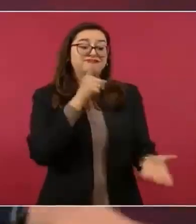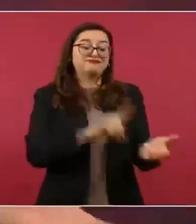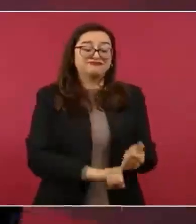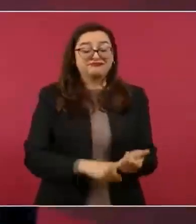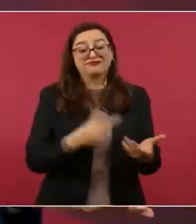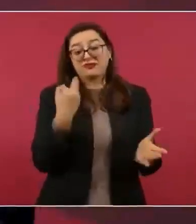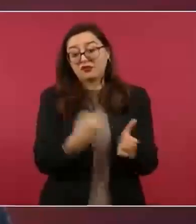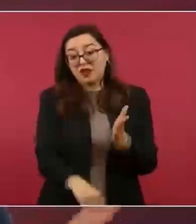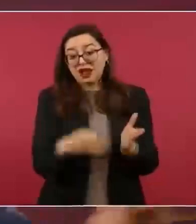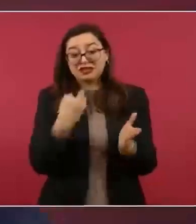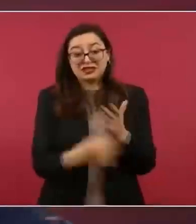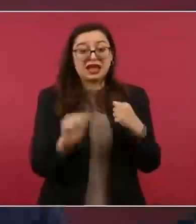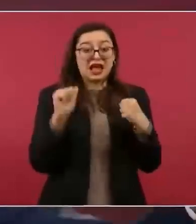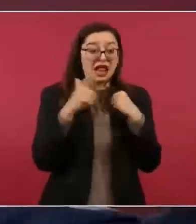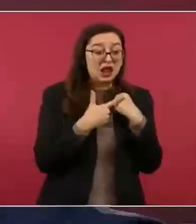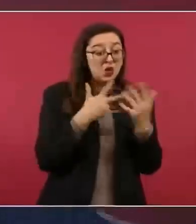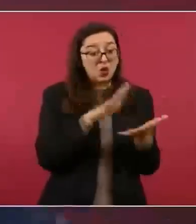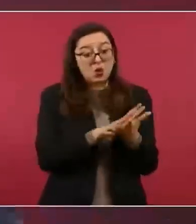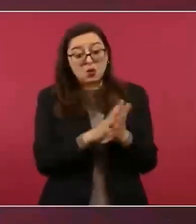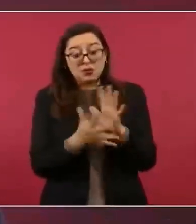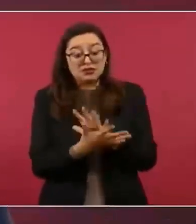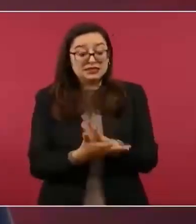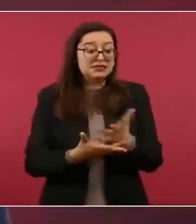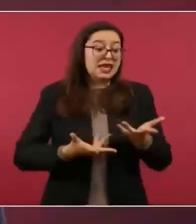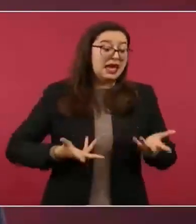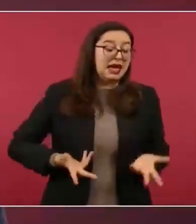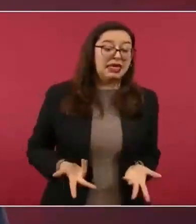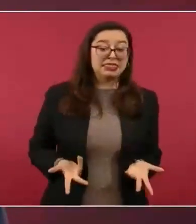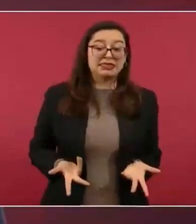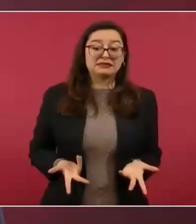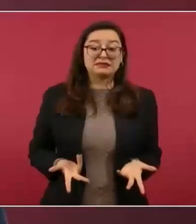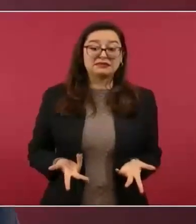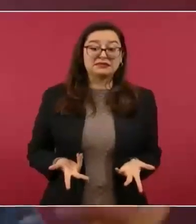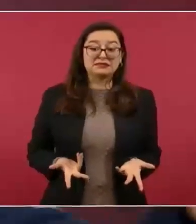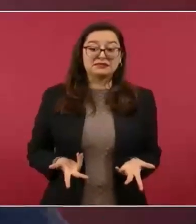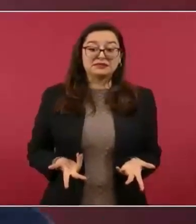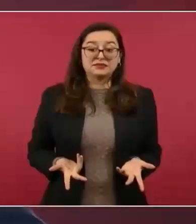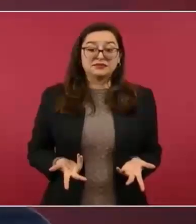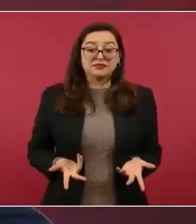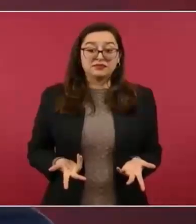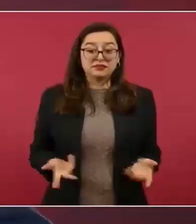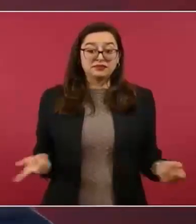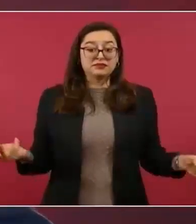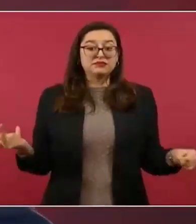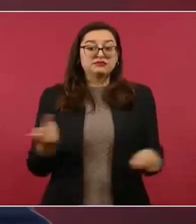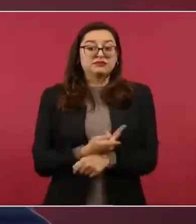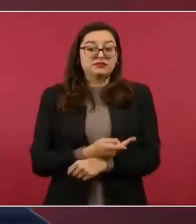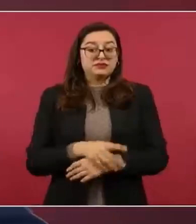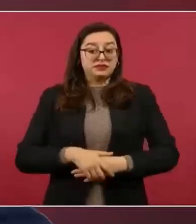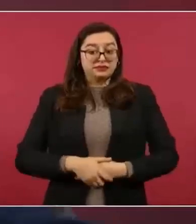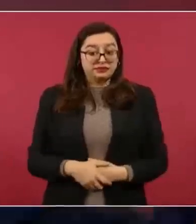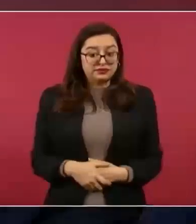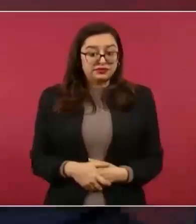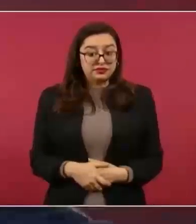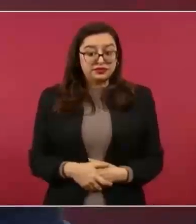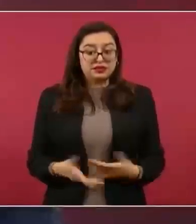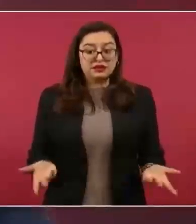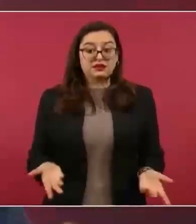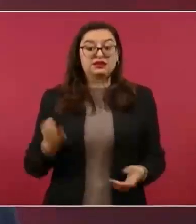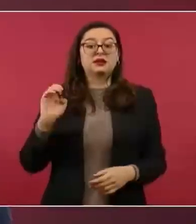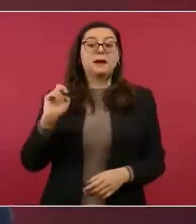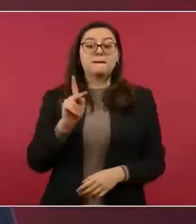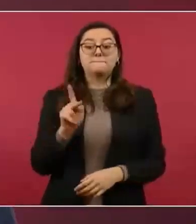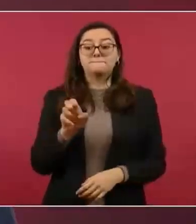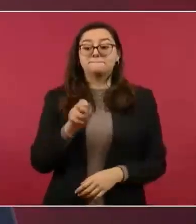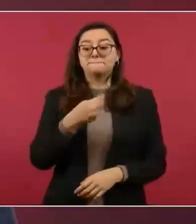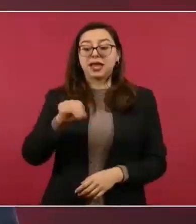no se daba cuenta el fiscal del gobierno anterior